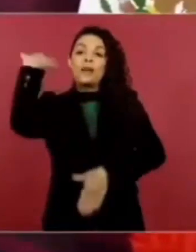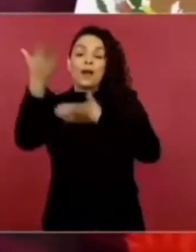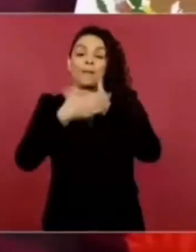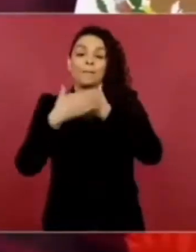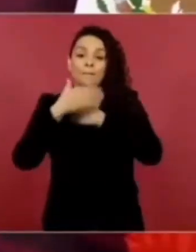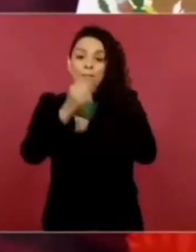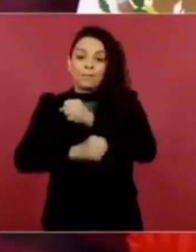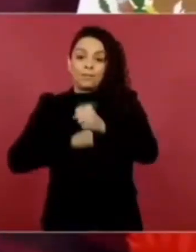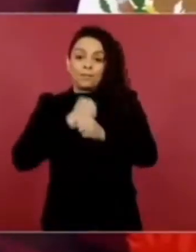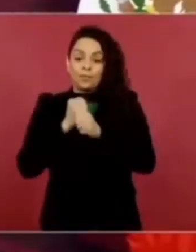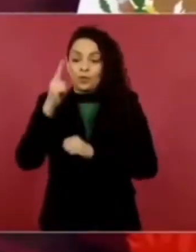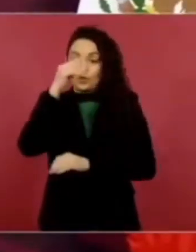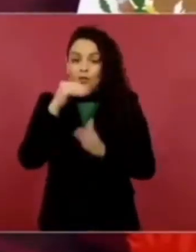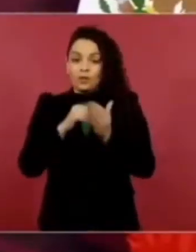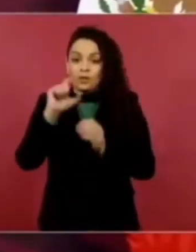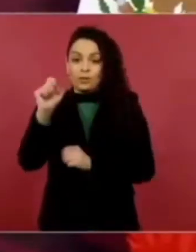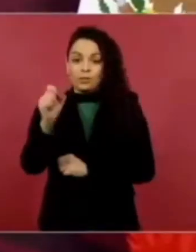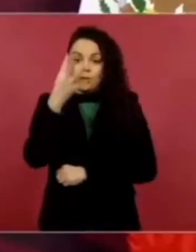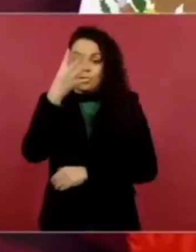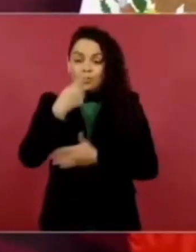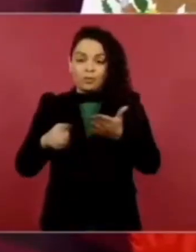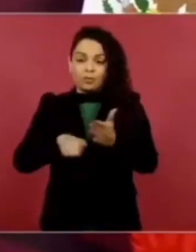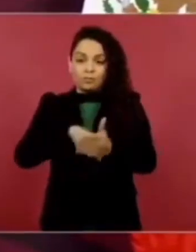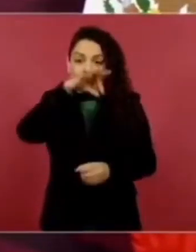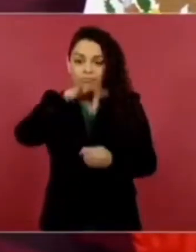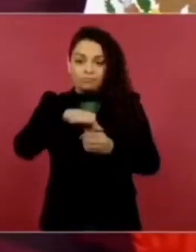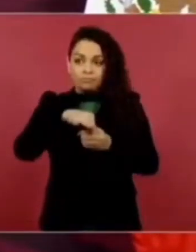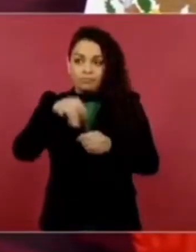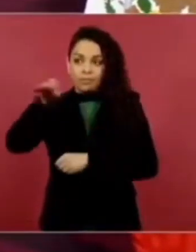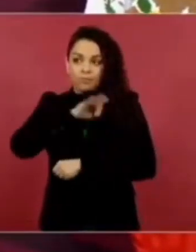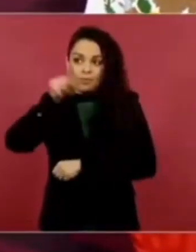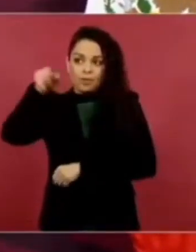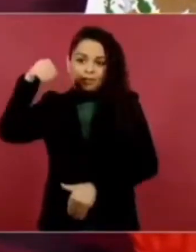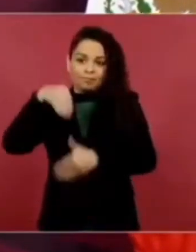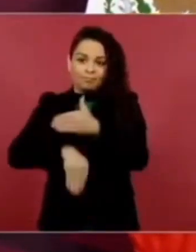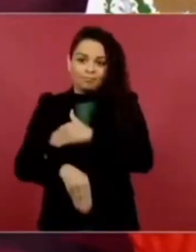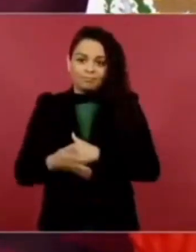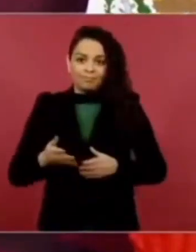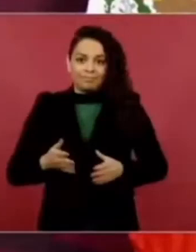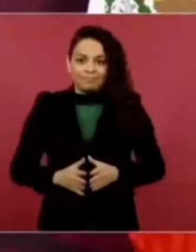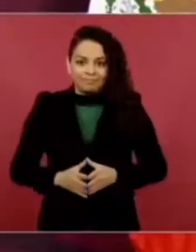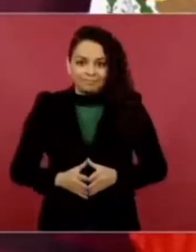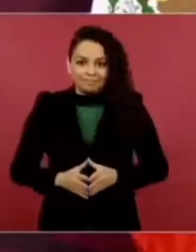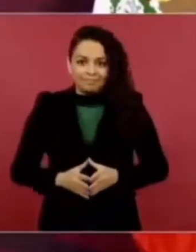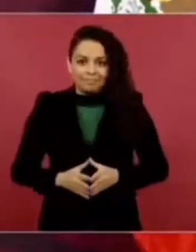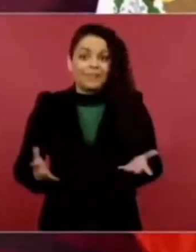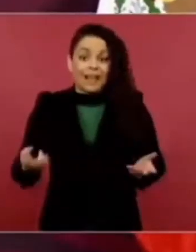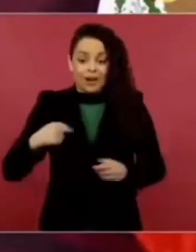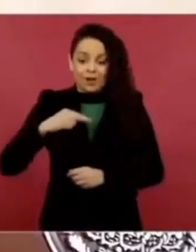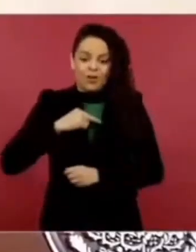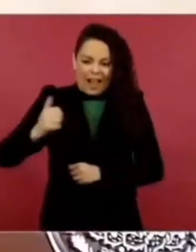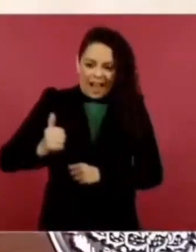año próximo y vamos nosotros de esa manera a ganar